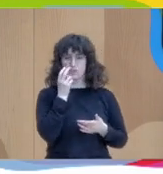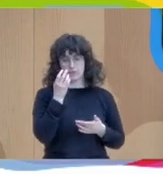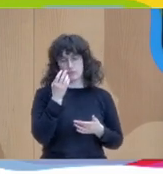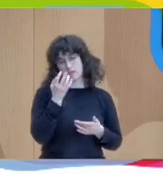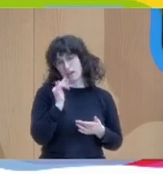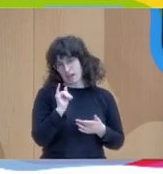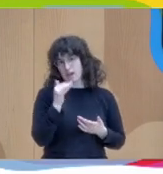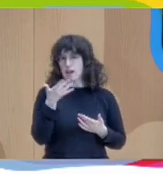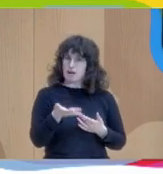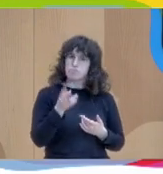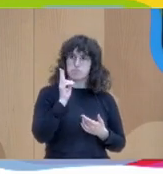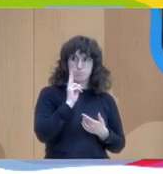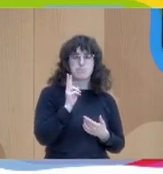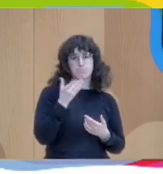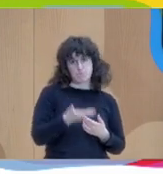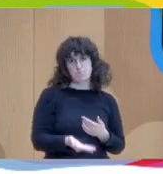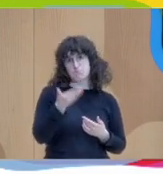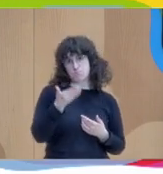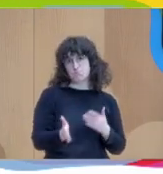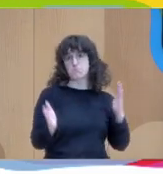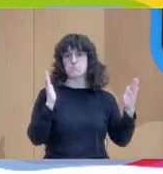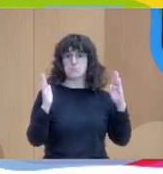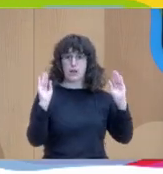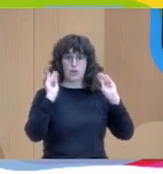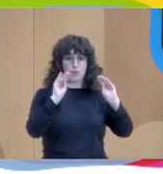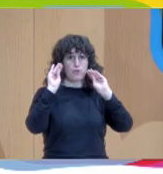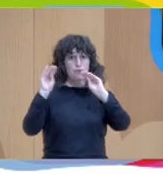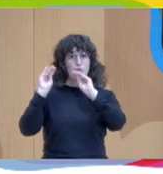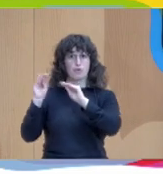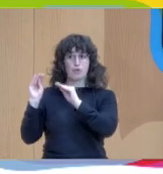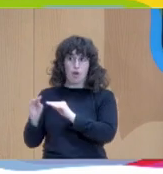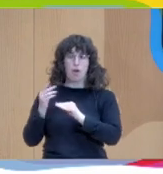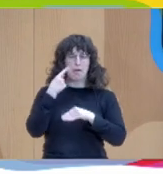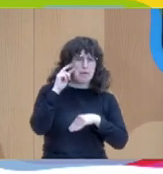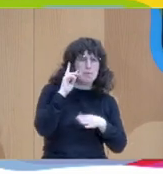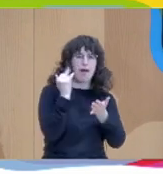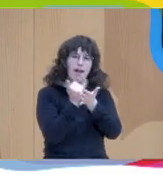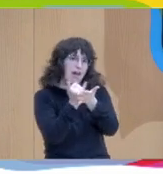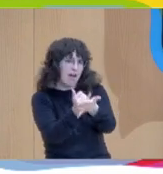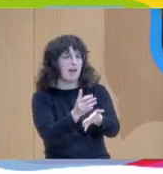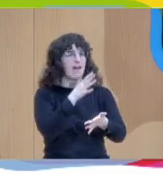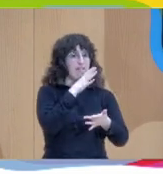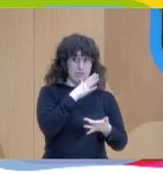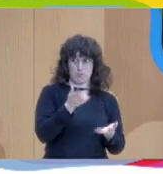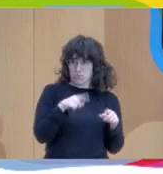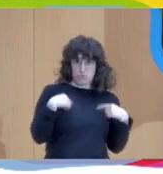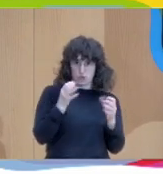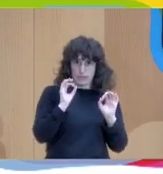es importante un periodo formativo para experimentar porque nuestra formación ha sido muy experiencial y muy vivencial